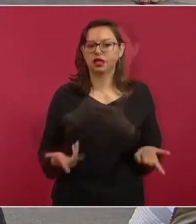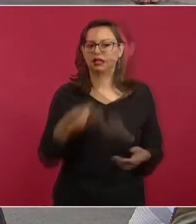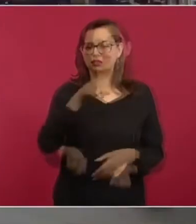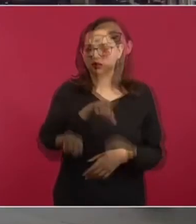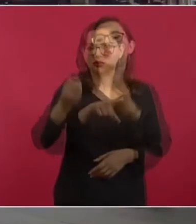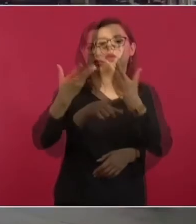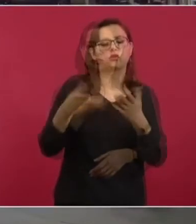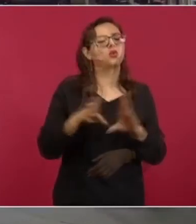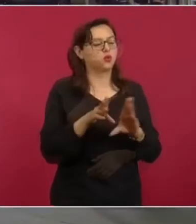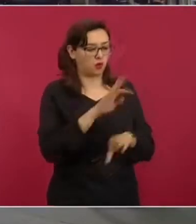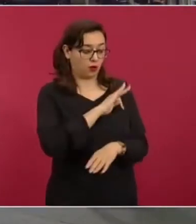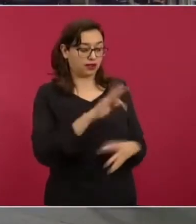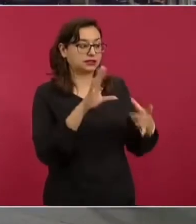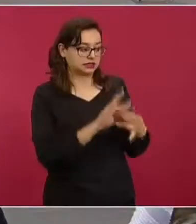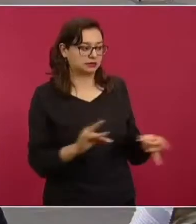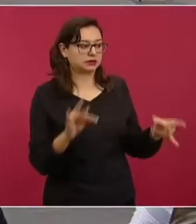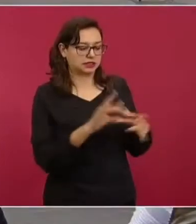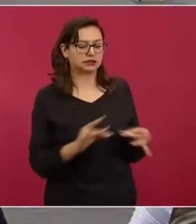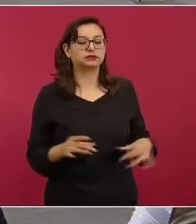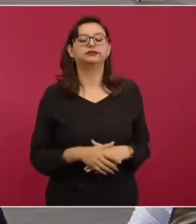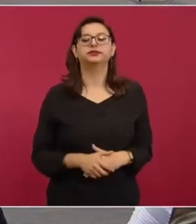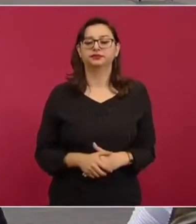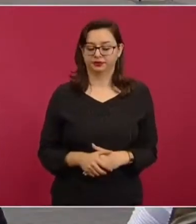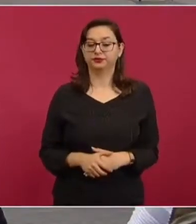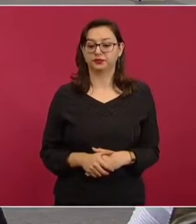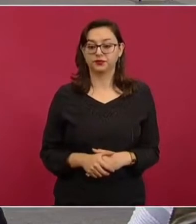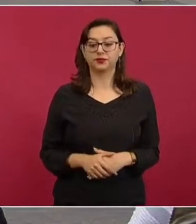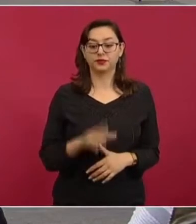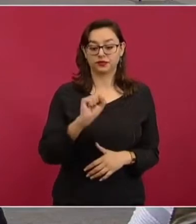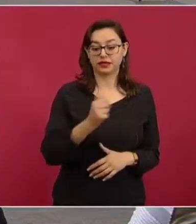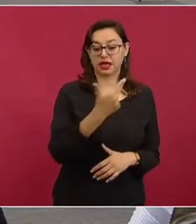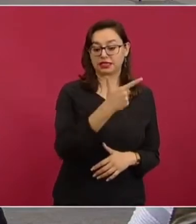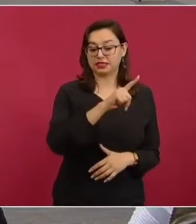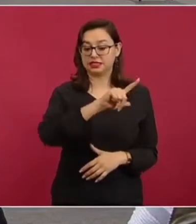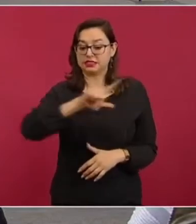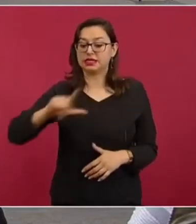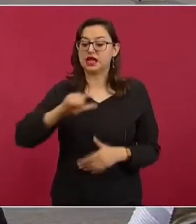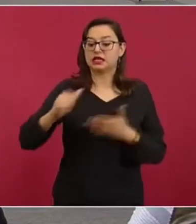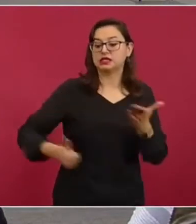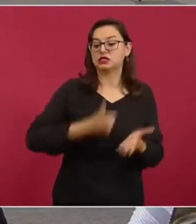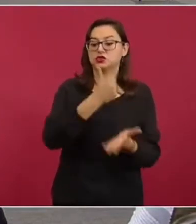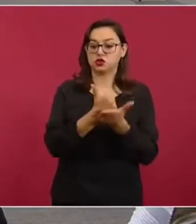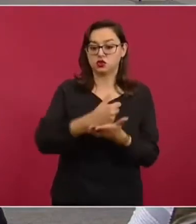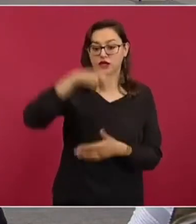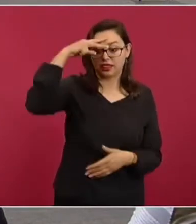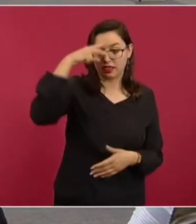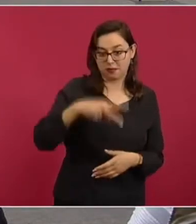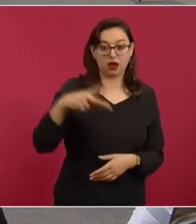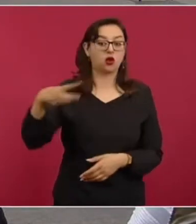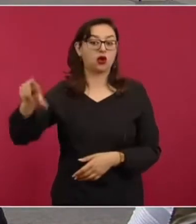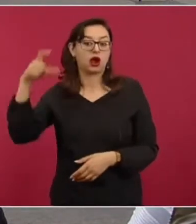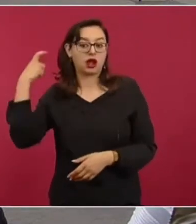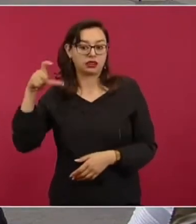Shell. Sí, señor presidente. Bueno, Shell en la Ciudad de México y en Querétaro